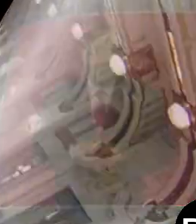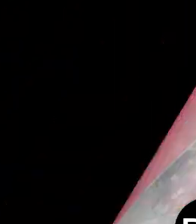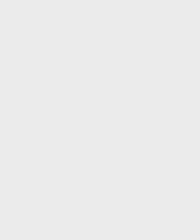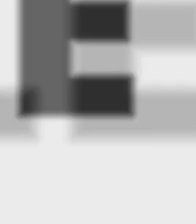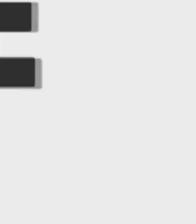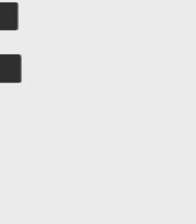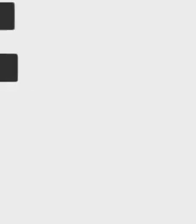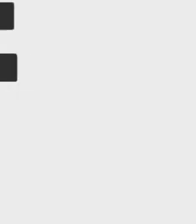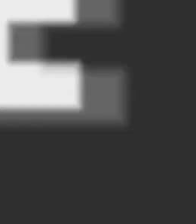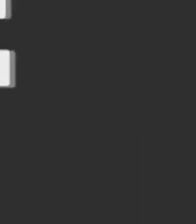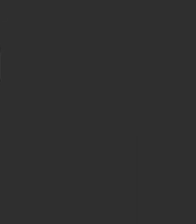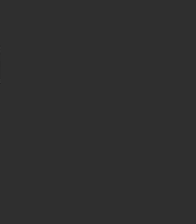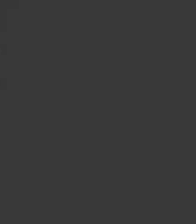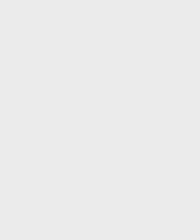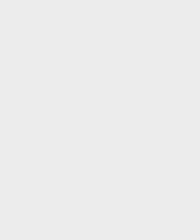comentar.